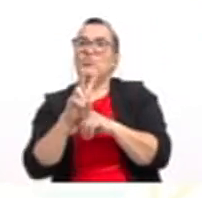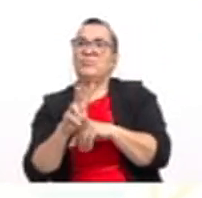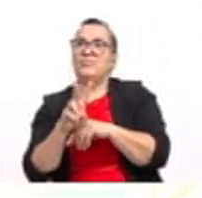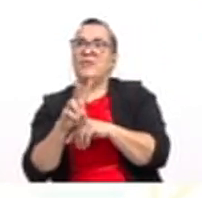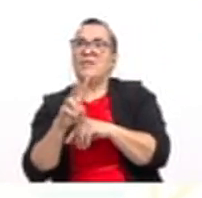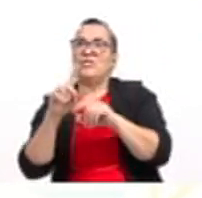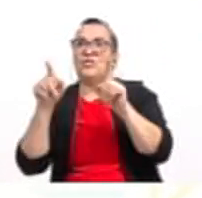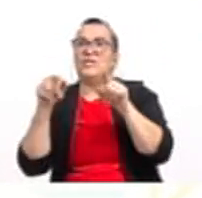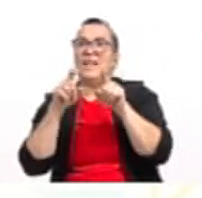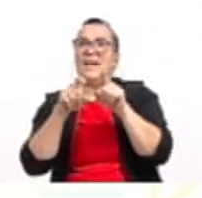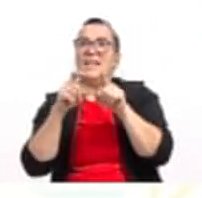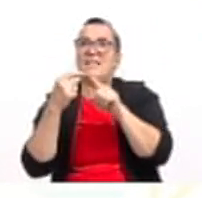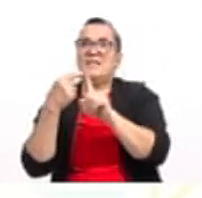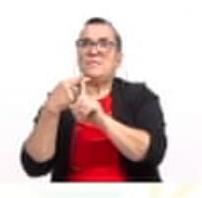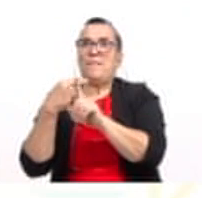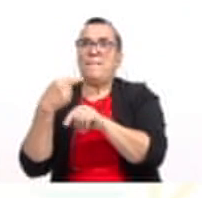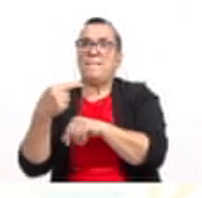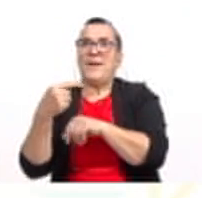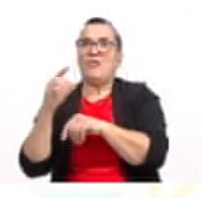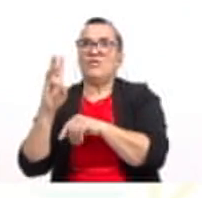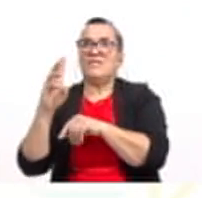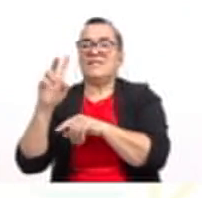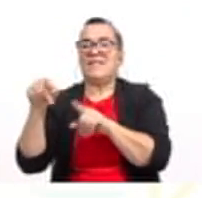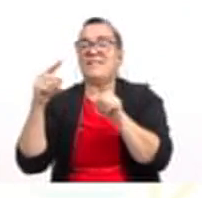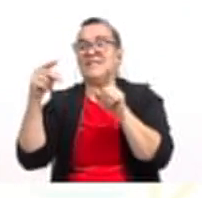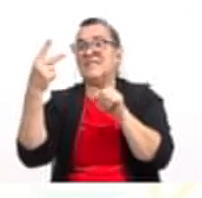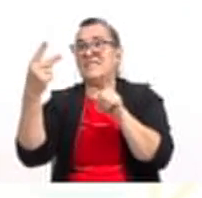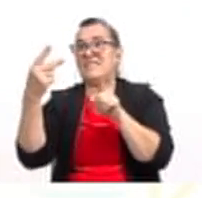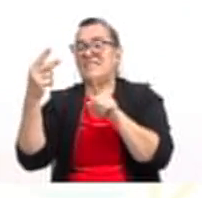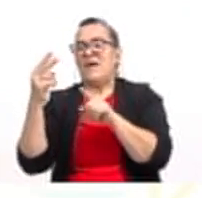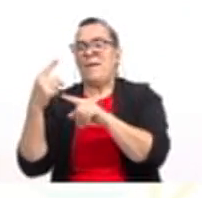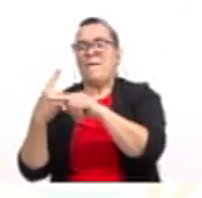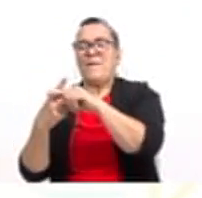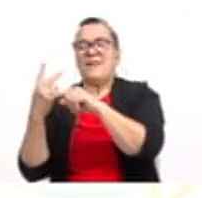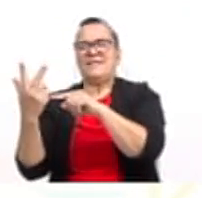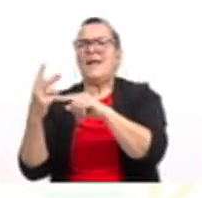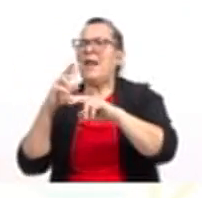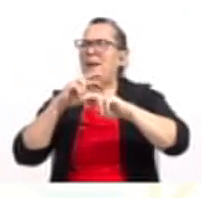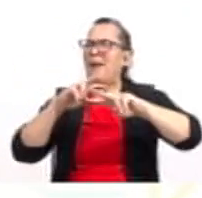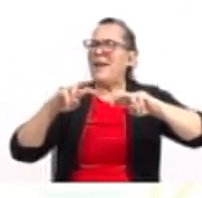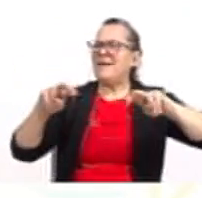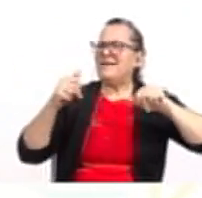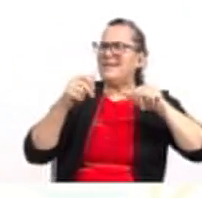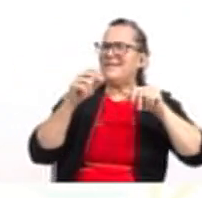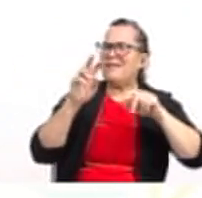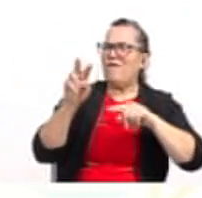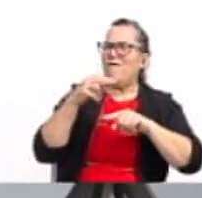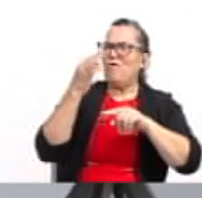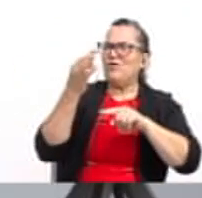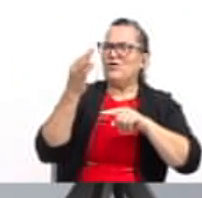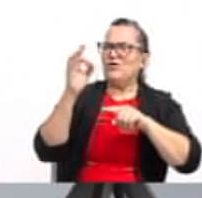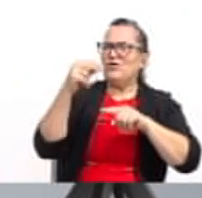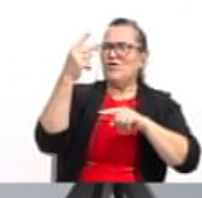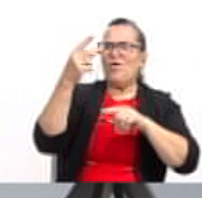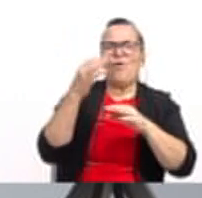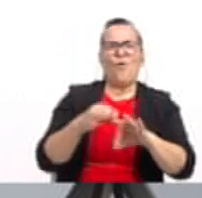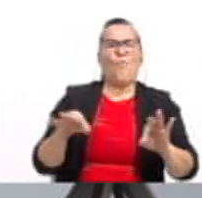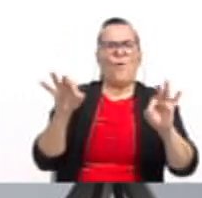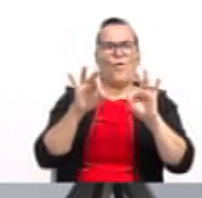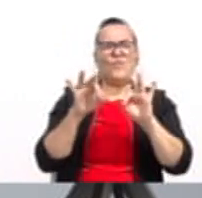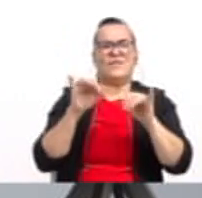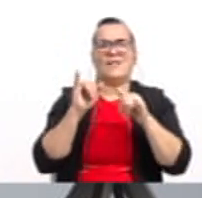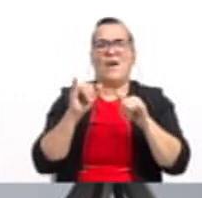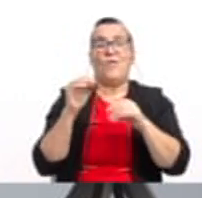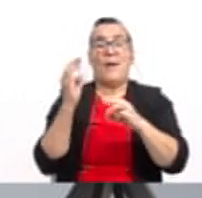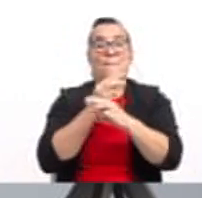al cuadrado más 3. ¿Lo vieron? Qué importante es analizar esta función cuadrática. Ahora, vamos a pasar a nuestro